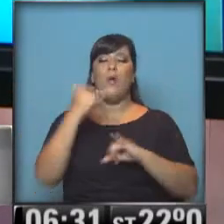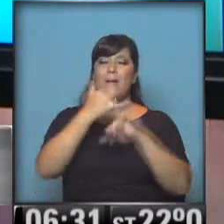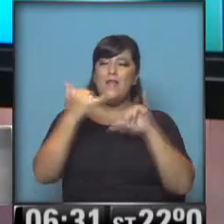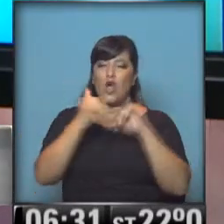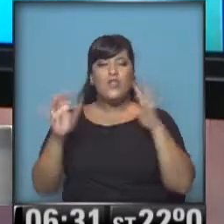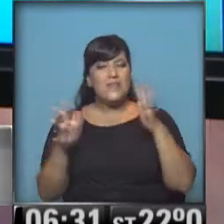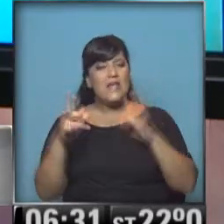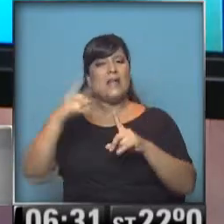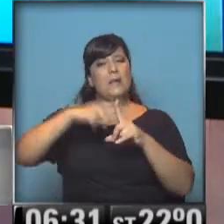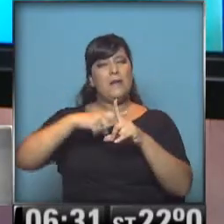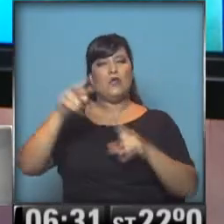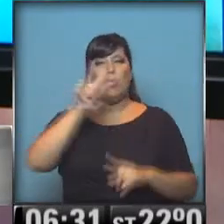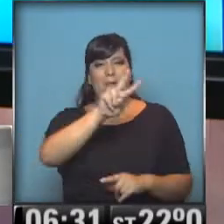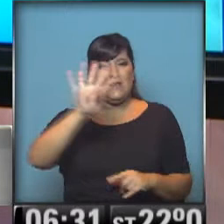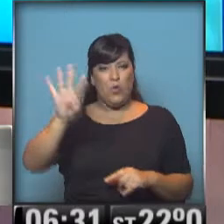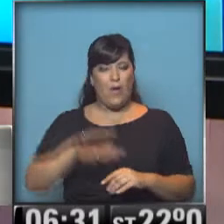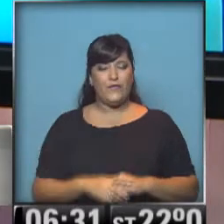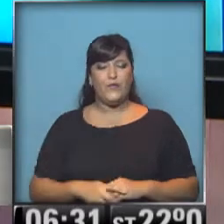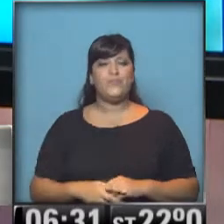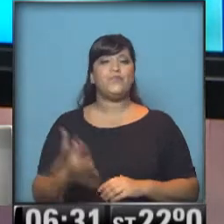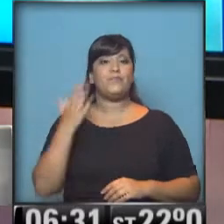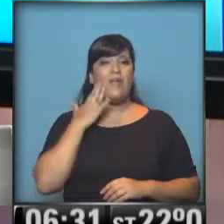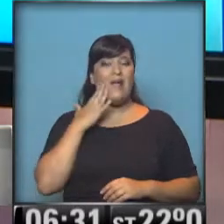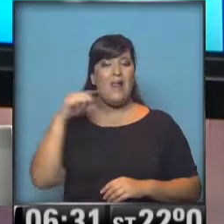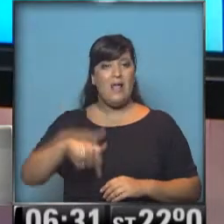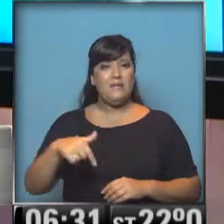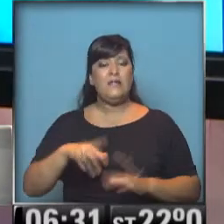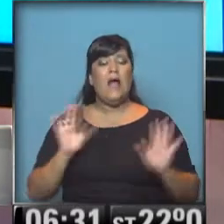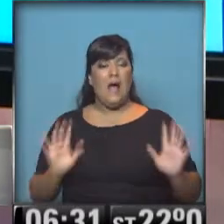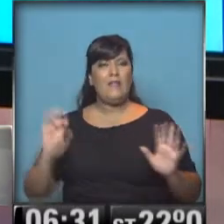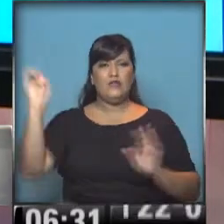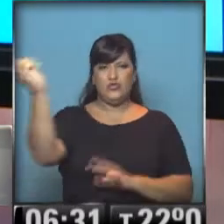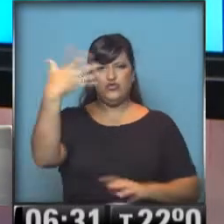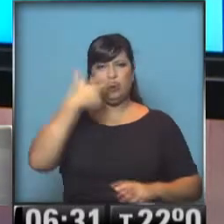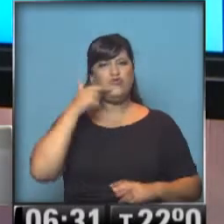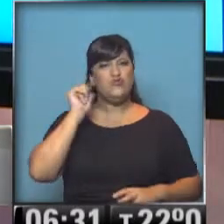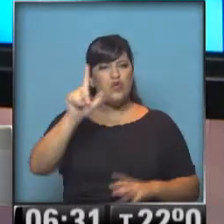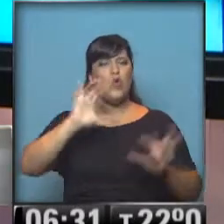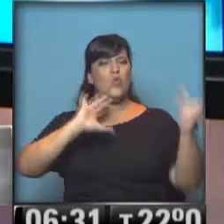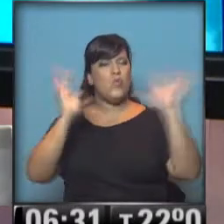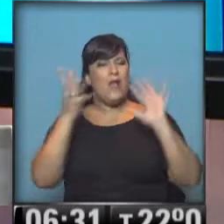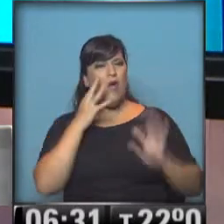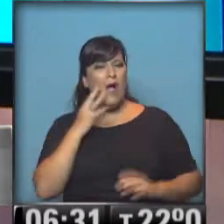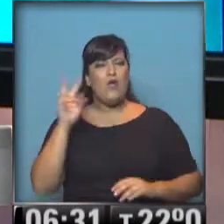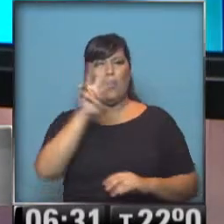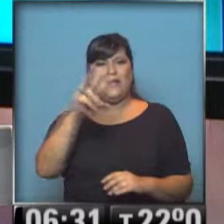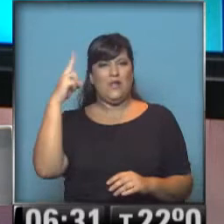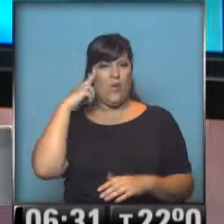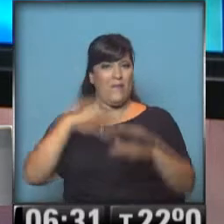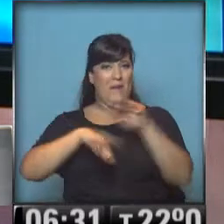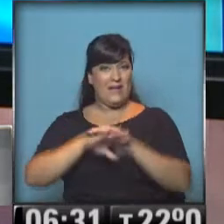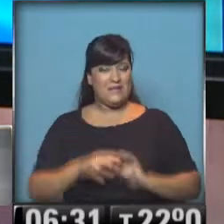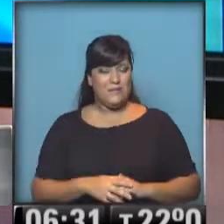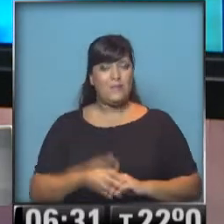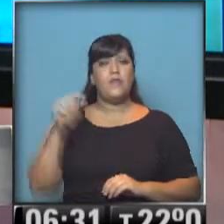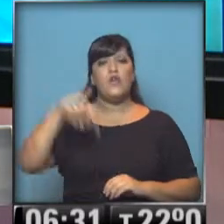tendremos una temperatura de 24 grados, por la tarde ya un poquito más de sol, cielo parcialmente nublado, 29 grados será la temperatura máxima